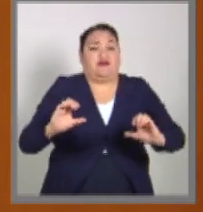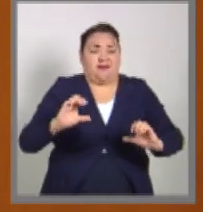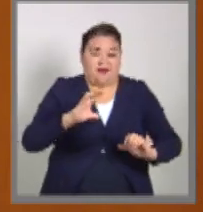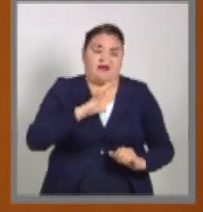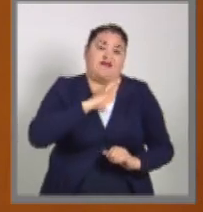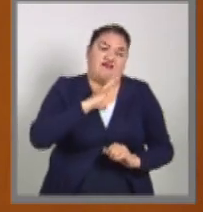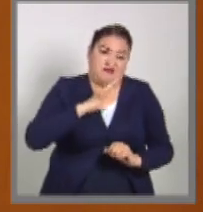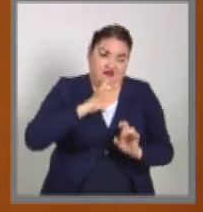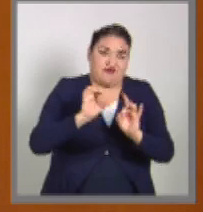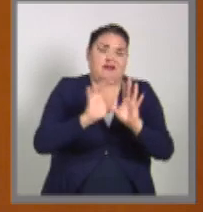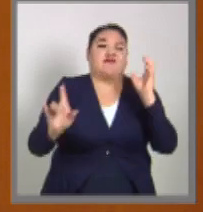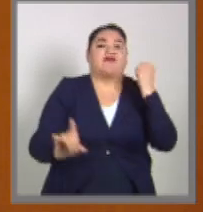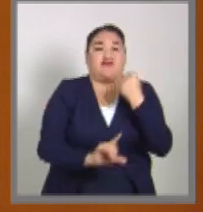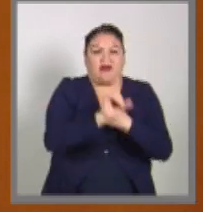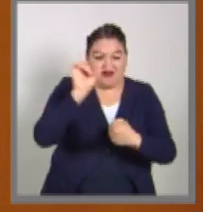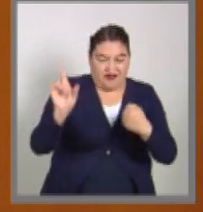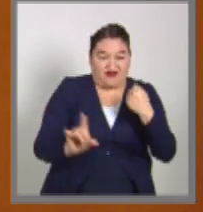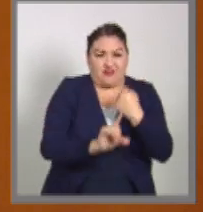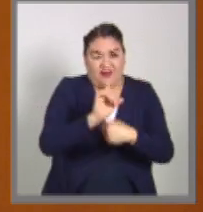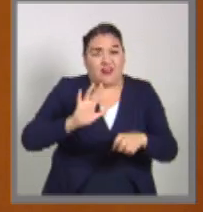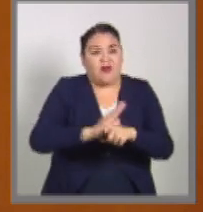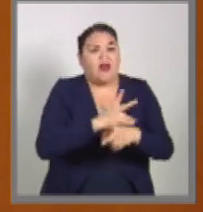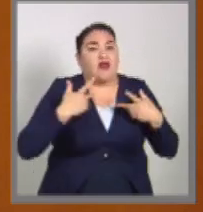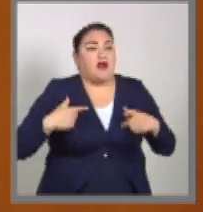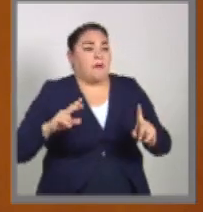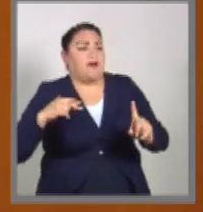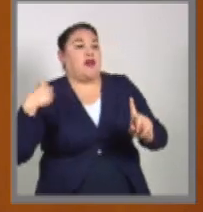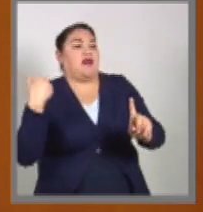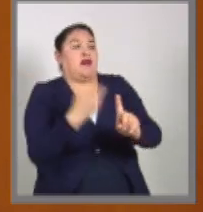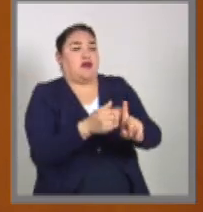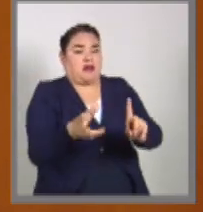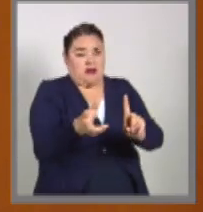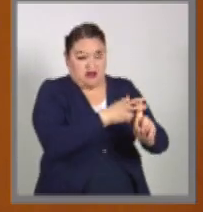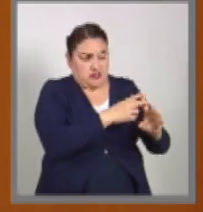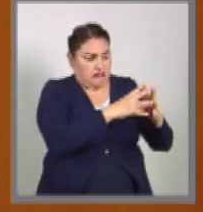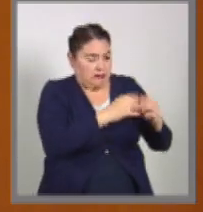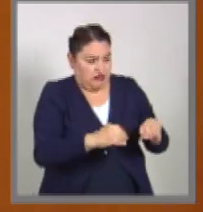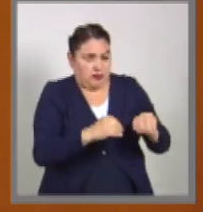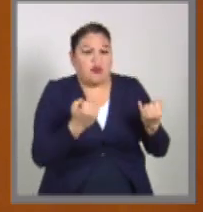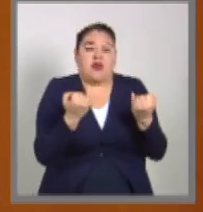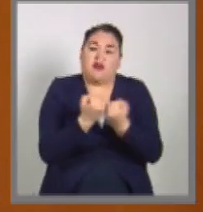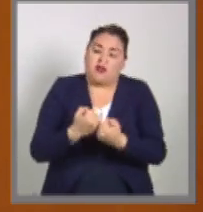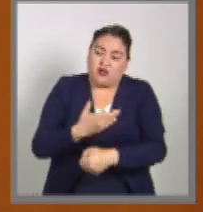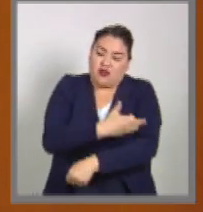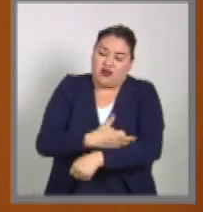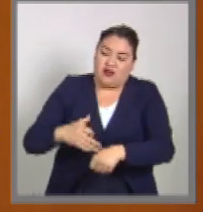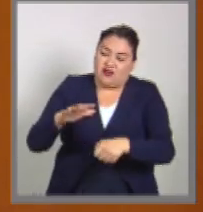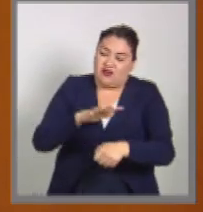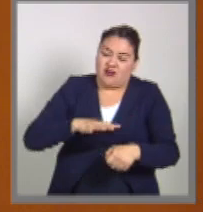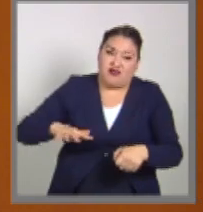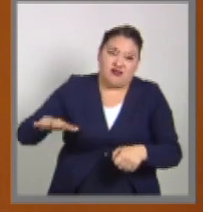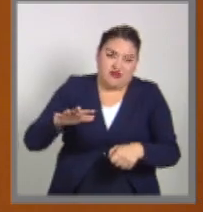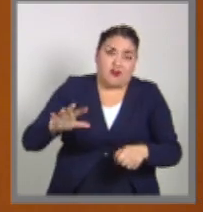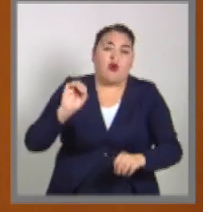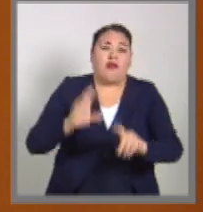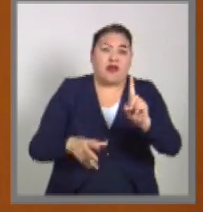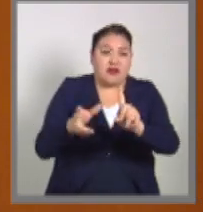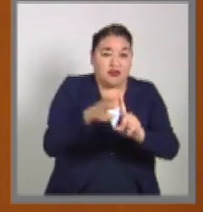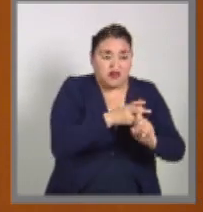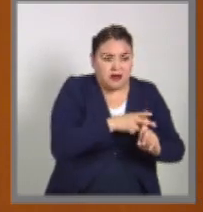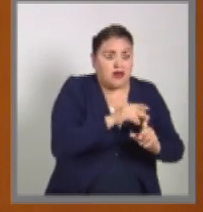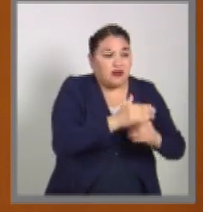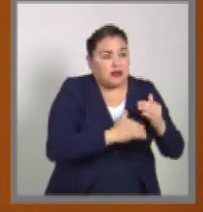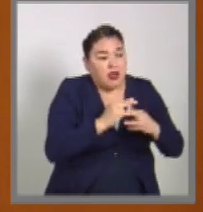graves afectaciones que produce en las víctimas y, por supuesto, en las víctimas sobrevivientes y en las